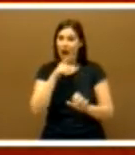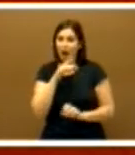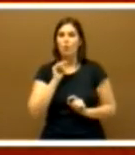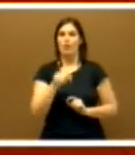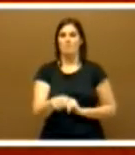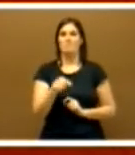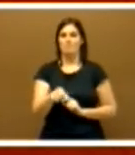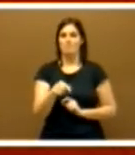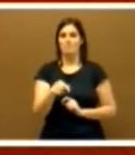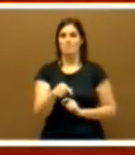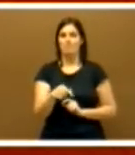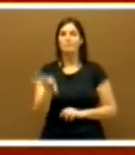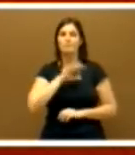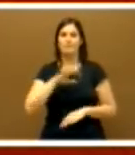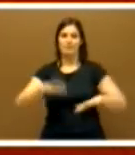Señorías,